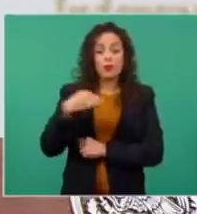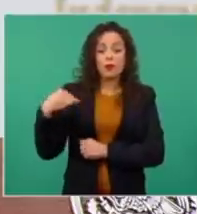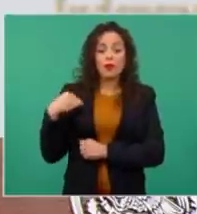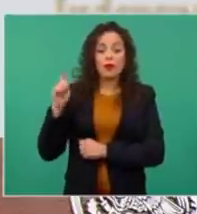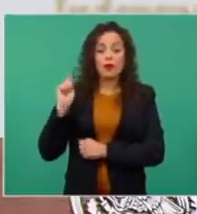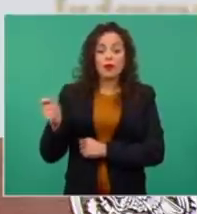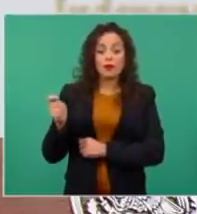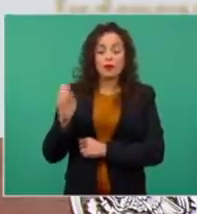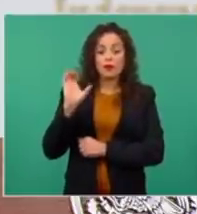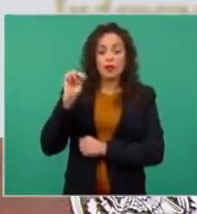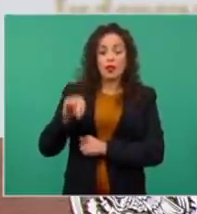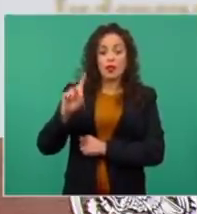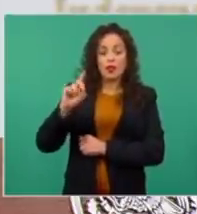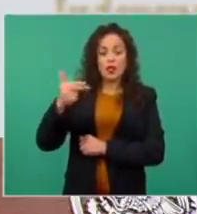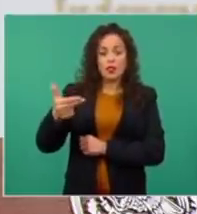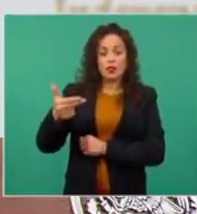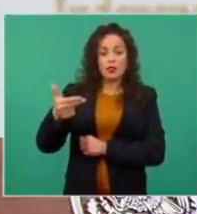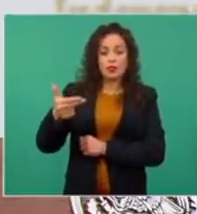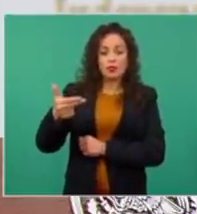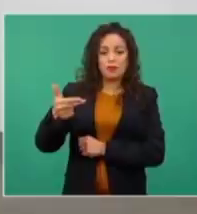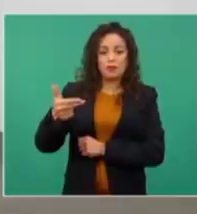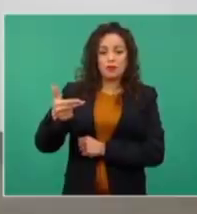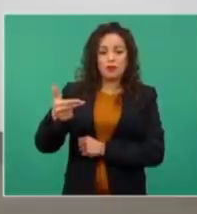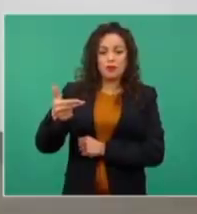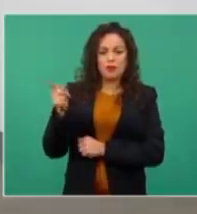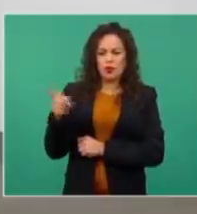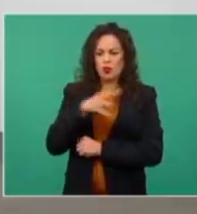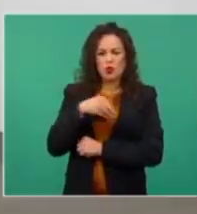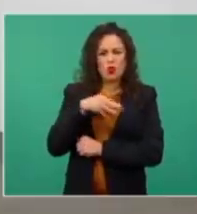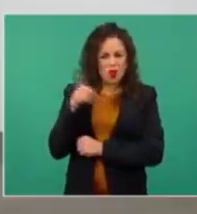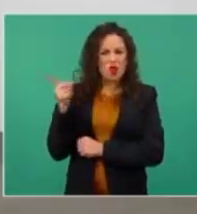Comisión de Derechos Humanos, el hijo.